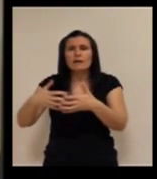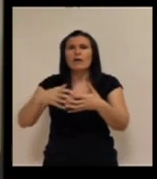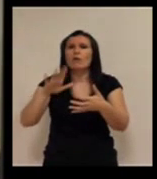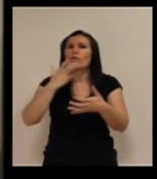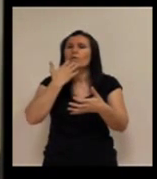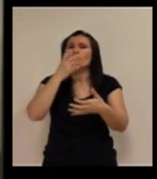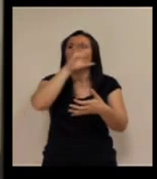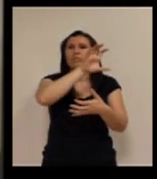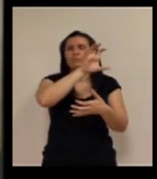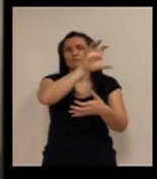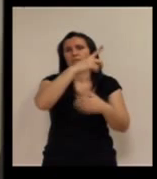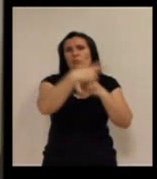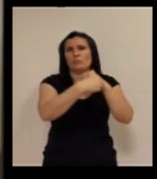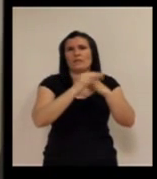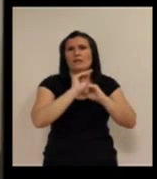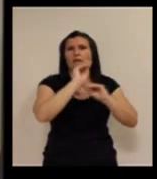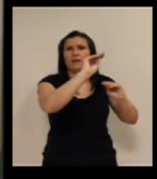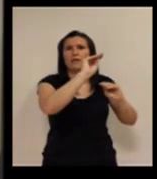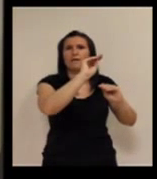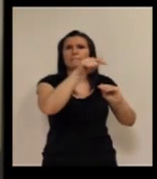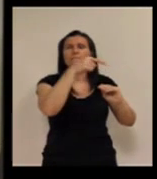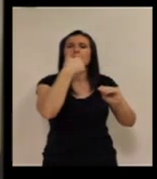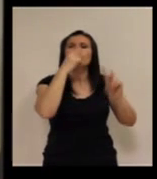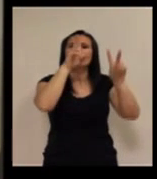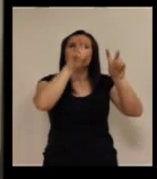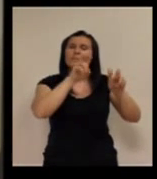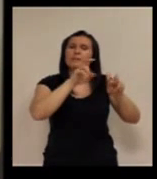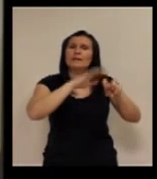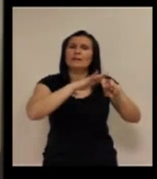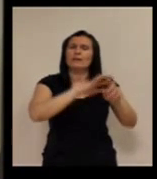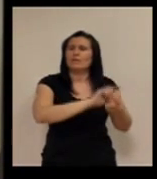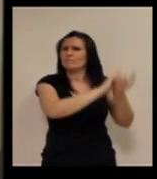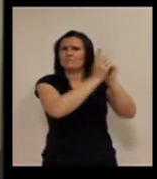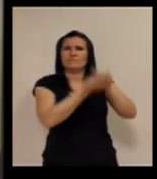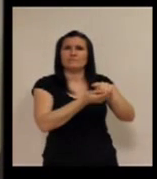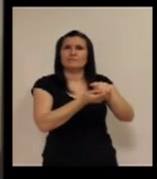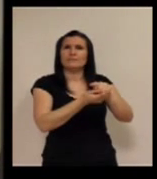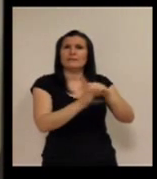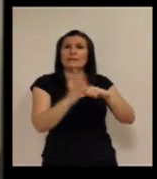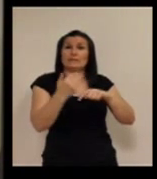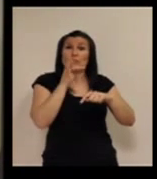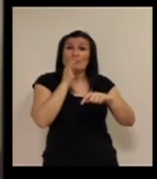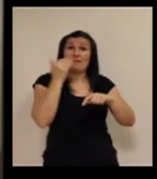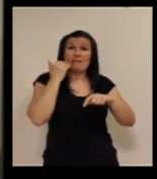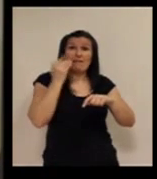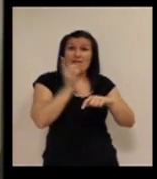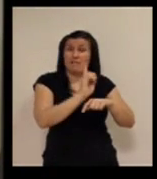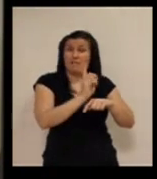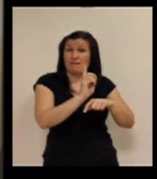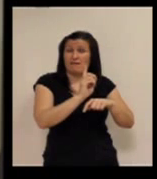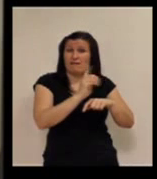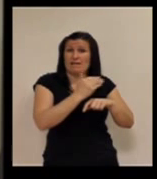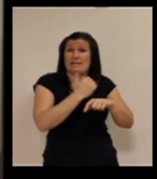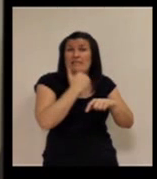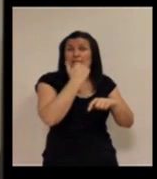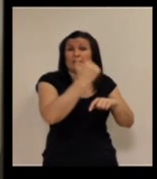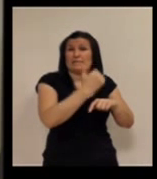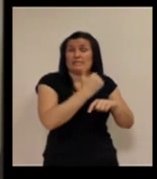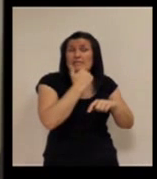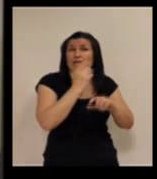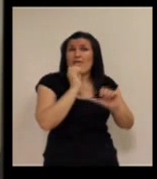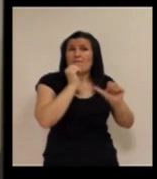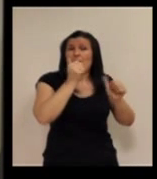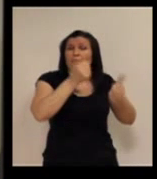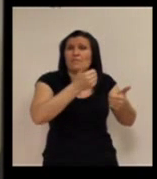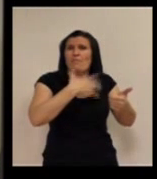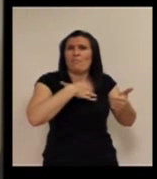de Suecia, y es que hay el apagón analógico sin estar todavía fechado, se está ya tanteando.